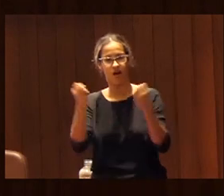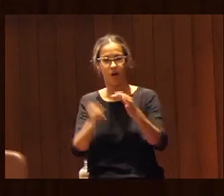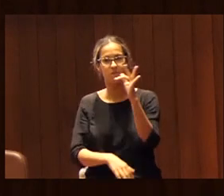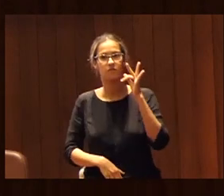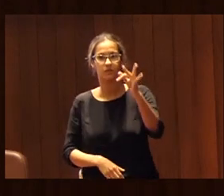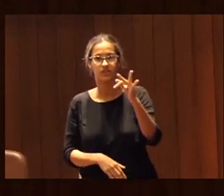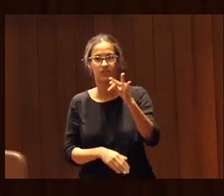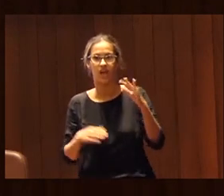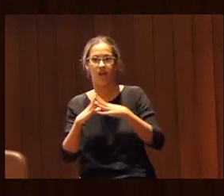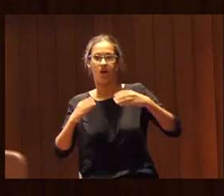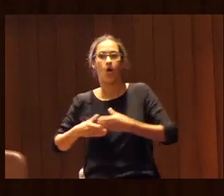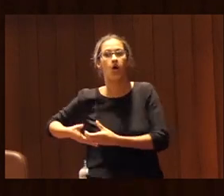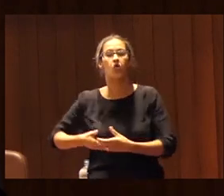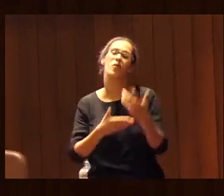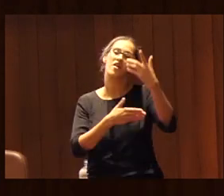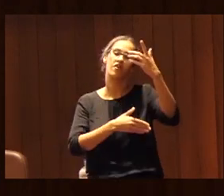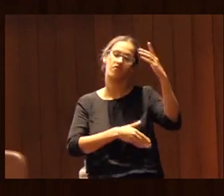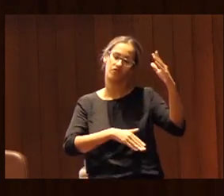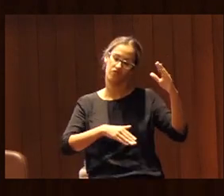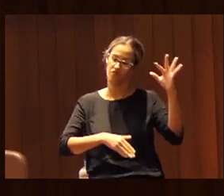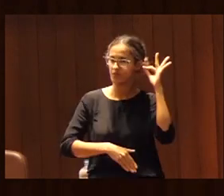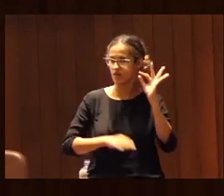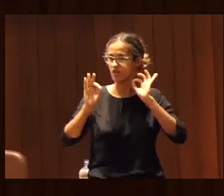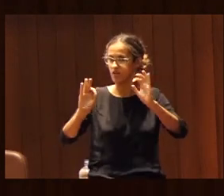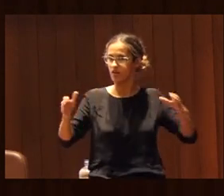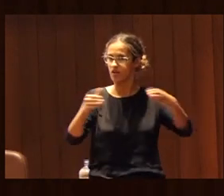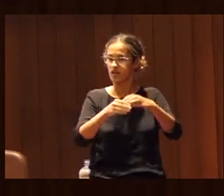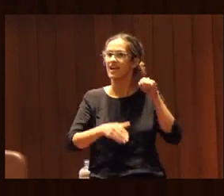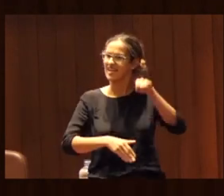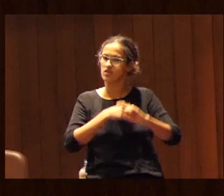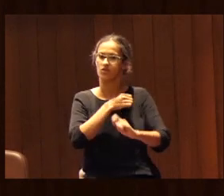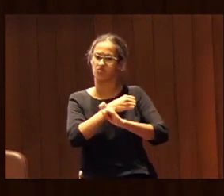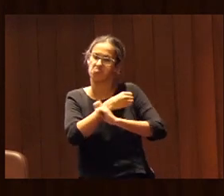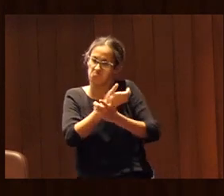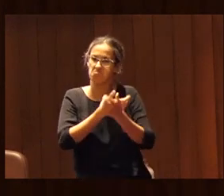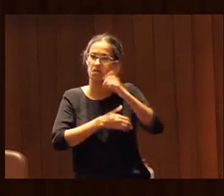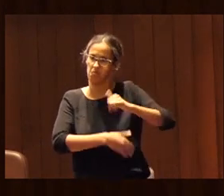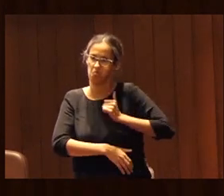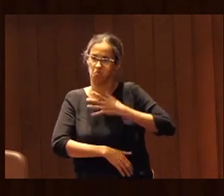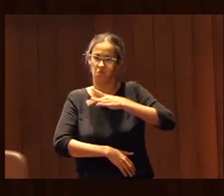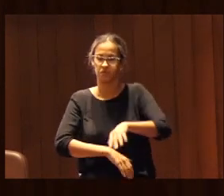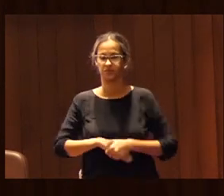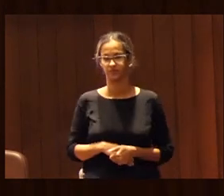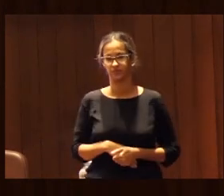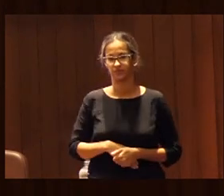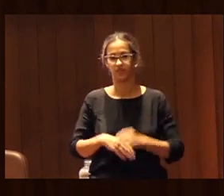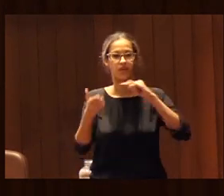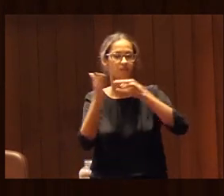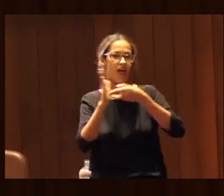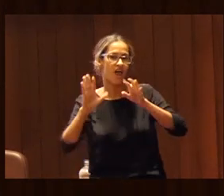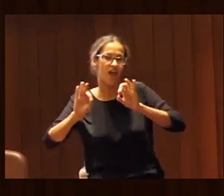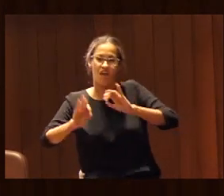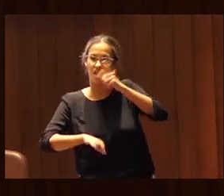femenino ¿qué tratamiento cómo fomento el rugby? ¿vale? es otro tipo de estrategia existen planes específicos